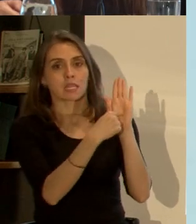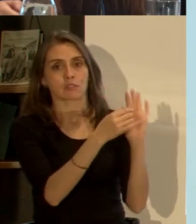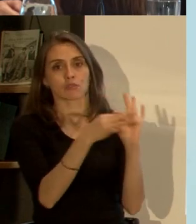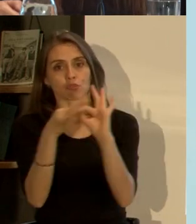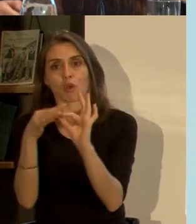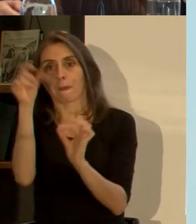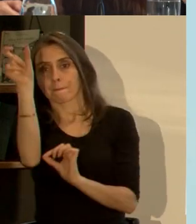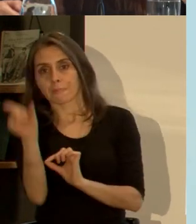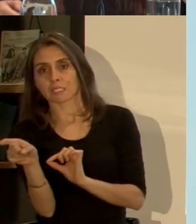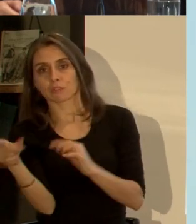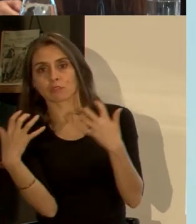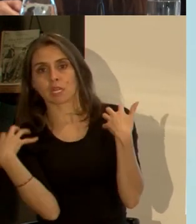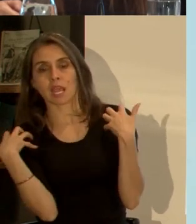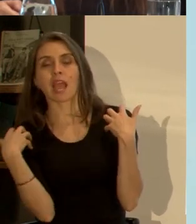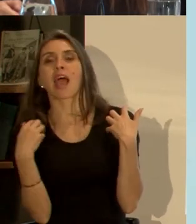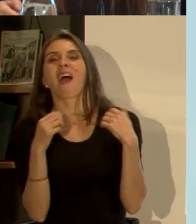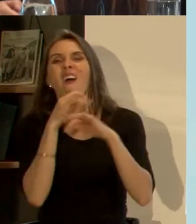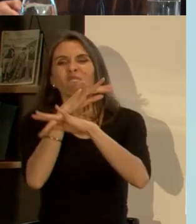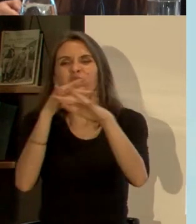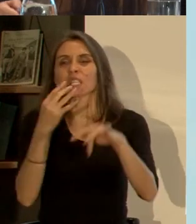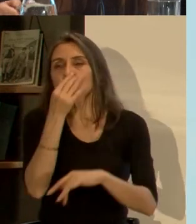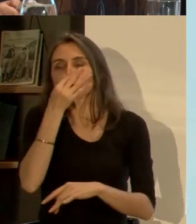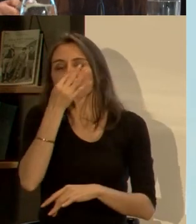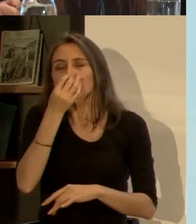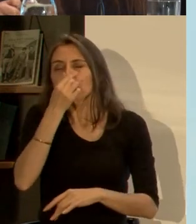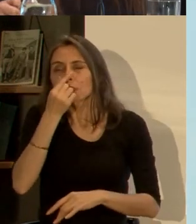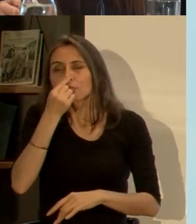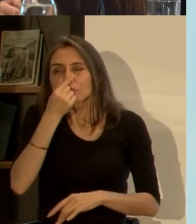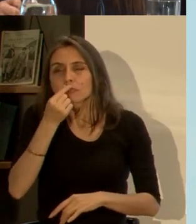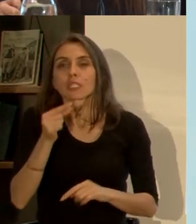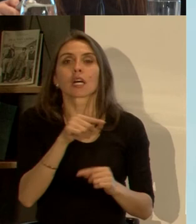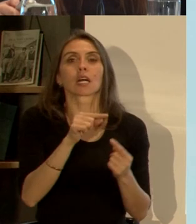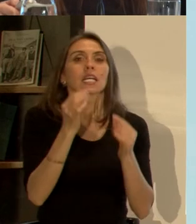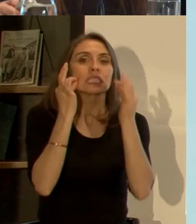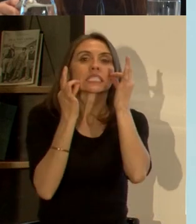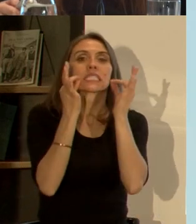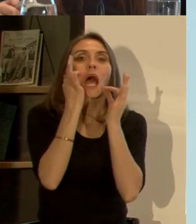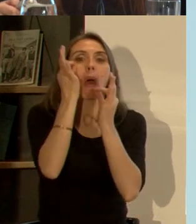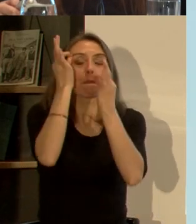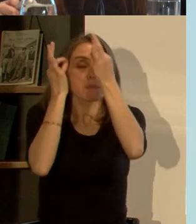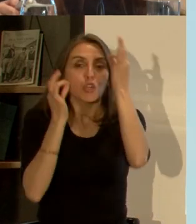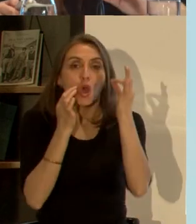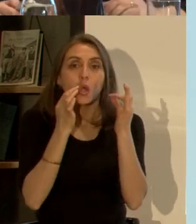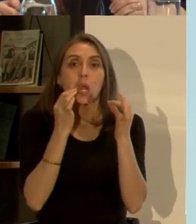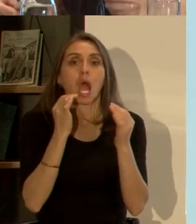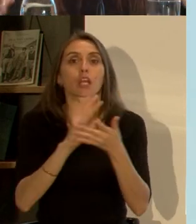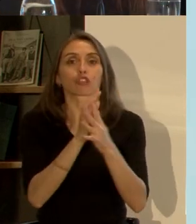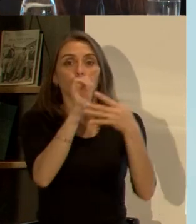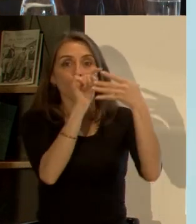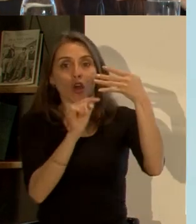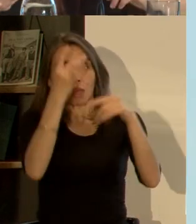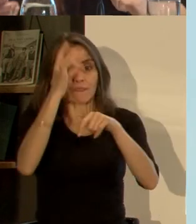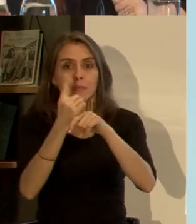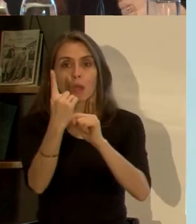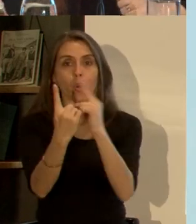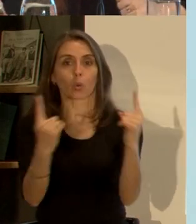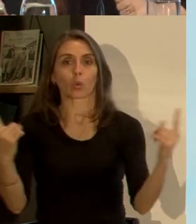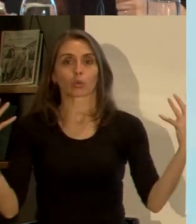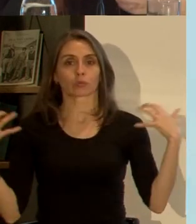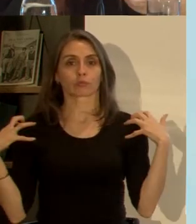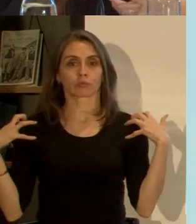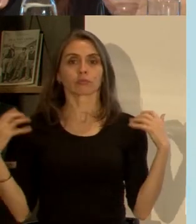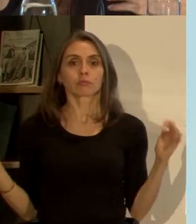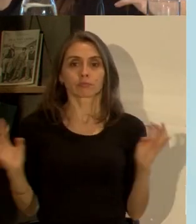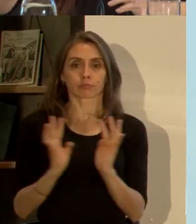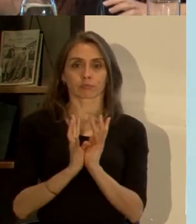hay alguien que está pendiente de los virus respiratorios hay otro que está pendiente del sarampión y así de todas las enfermedades y así estamos todos